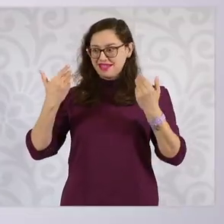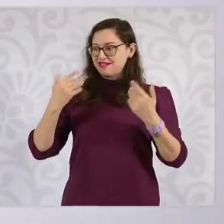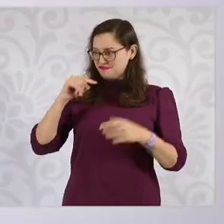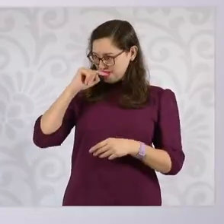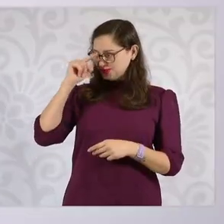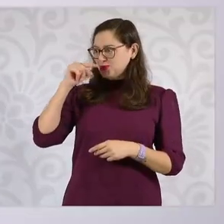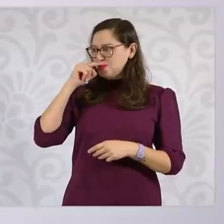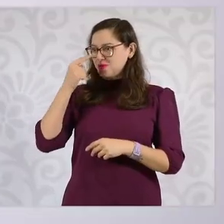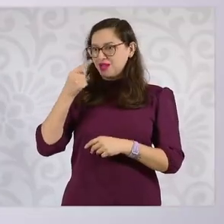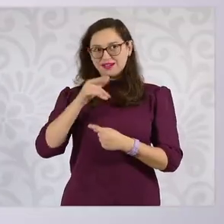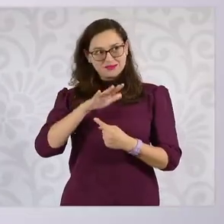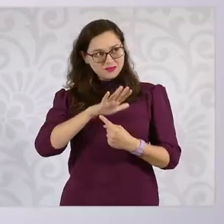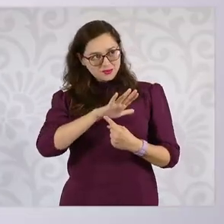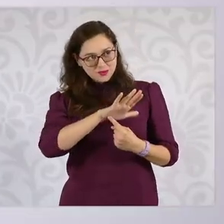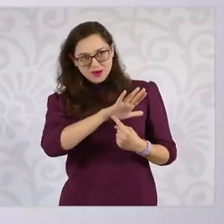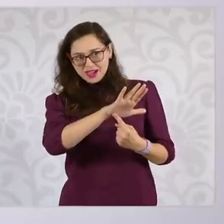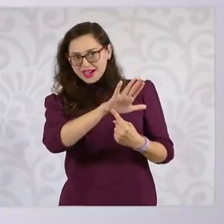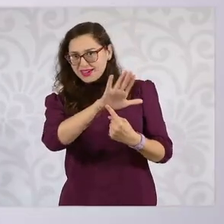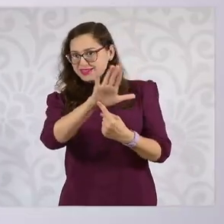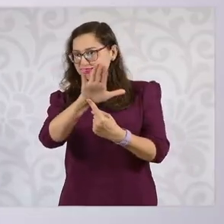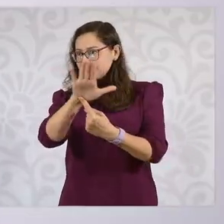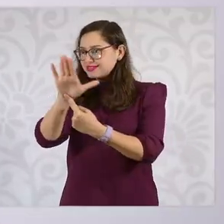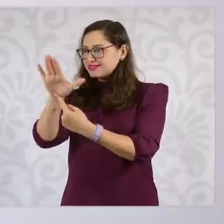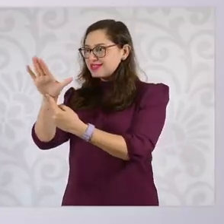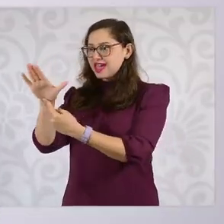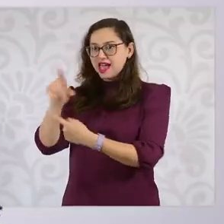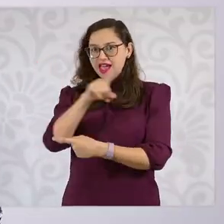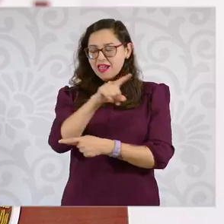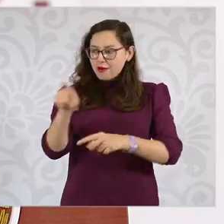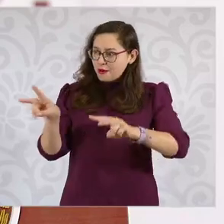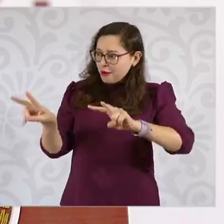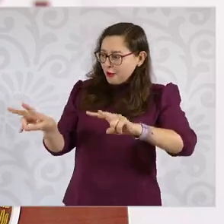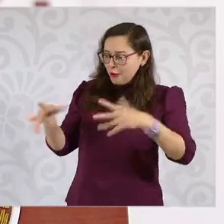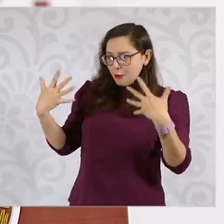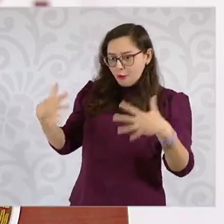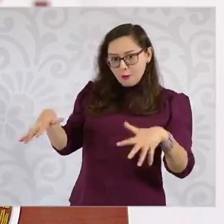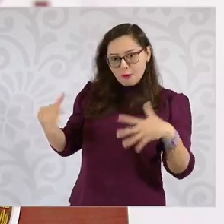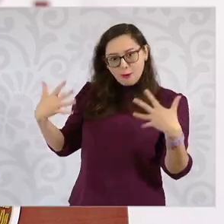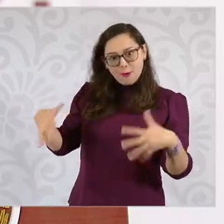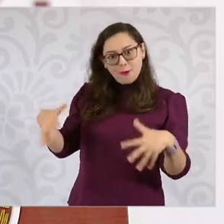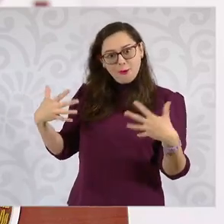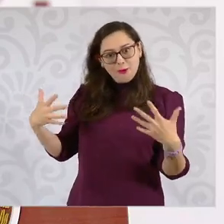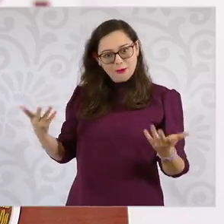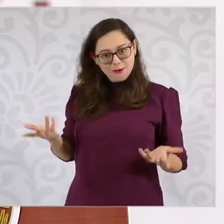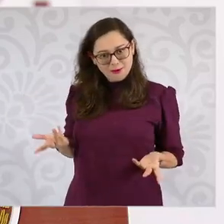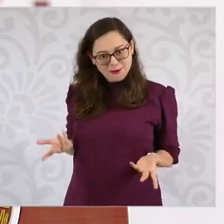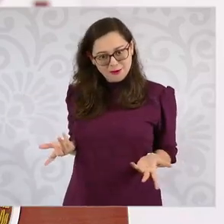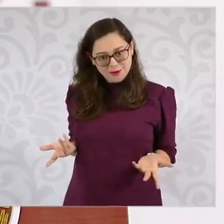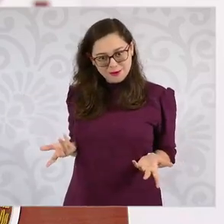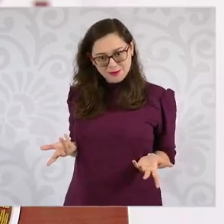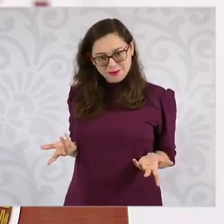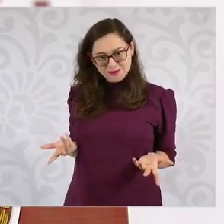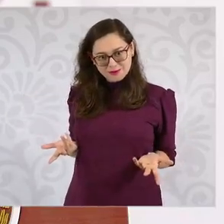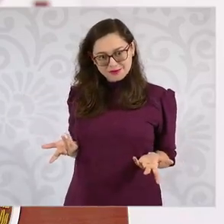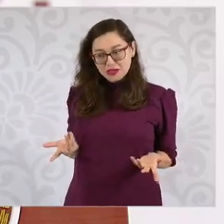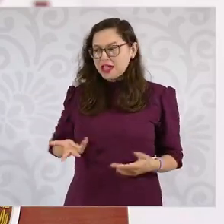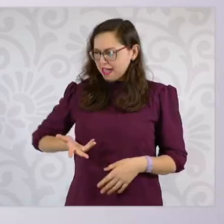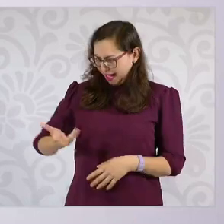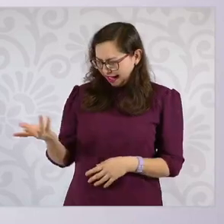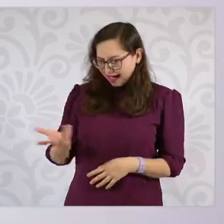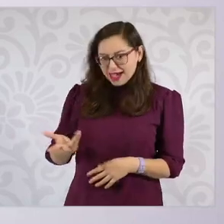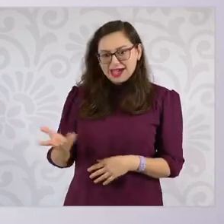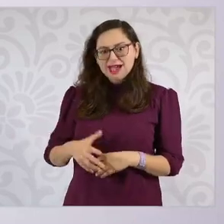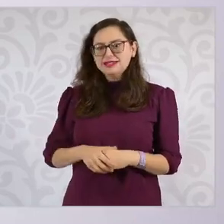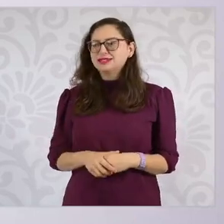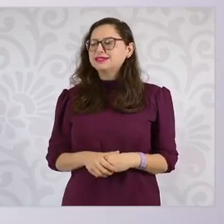ciudadanía su carrera judicial, decir qué es lo que han hecho, los